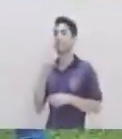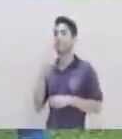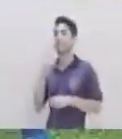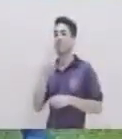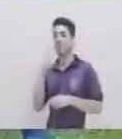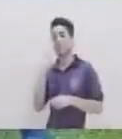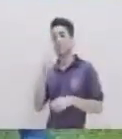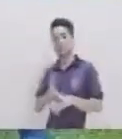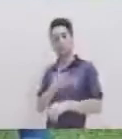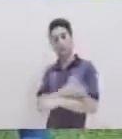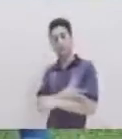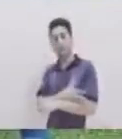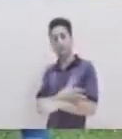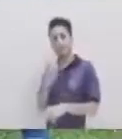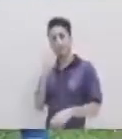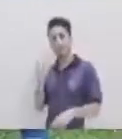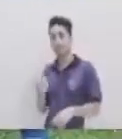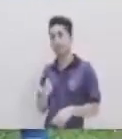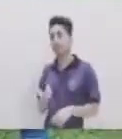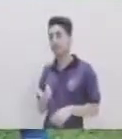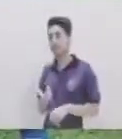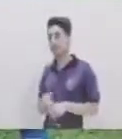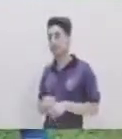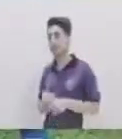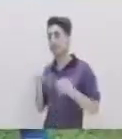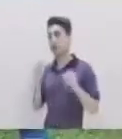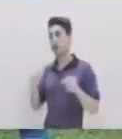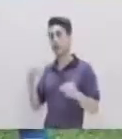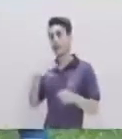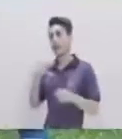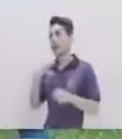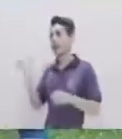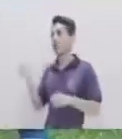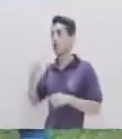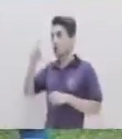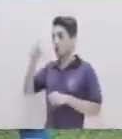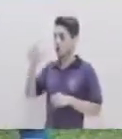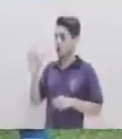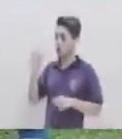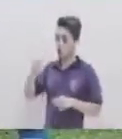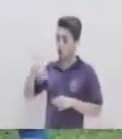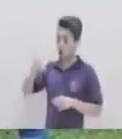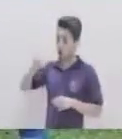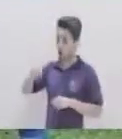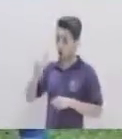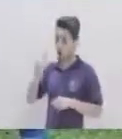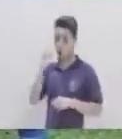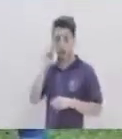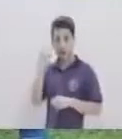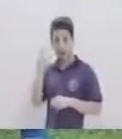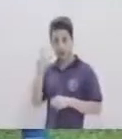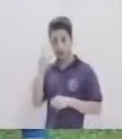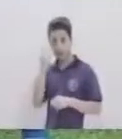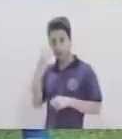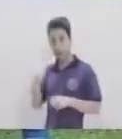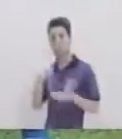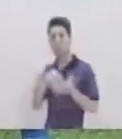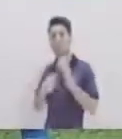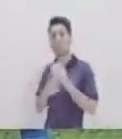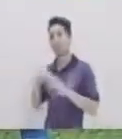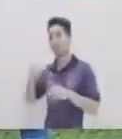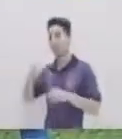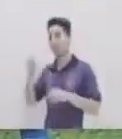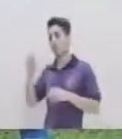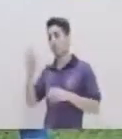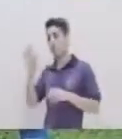¡Suscríbete al canal! No hay número, ahora tenemos otra conjugación que es el modo Pero antes de